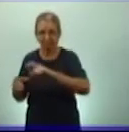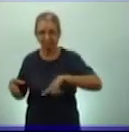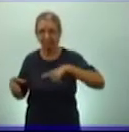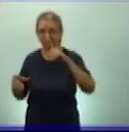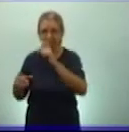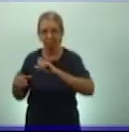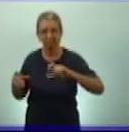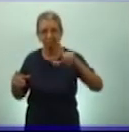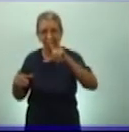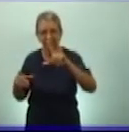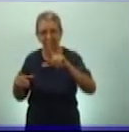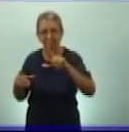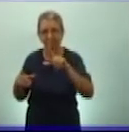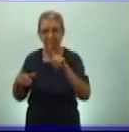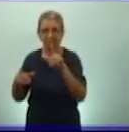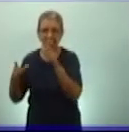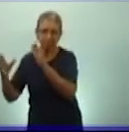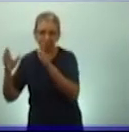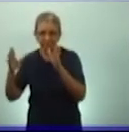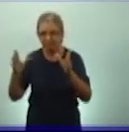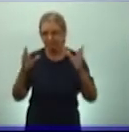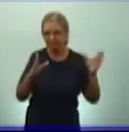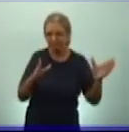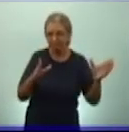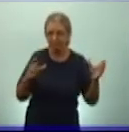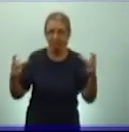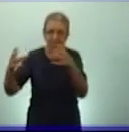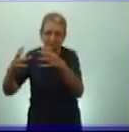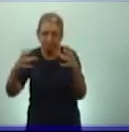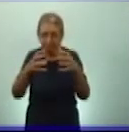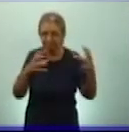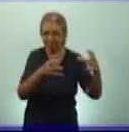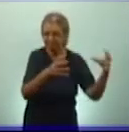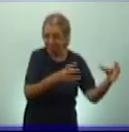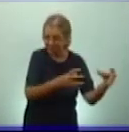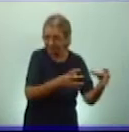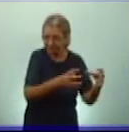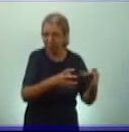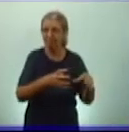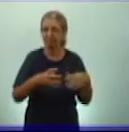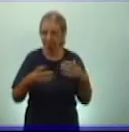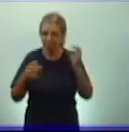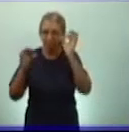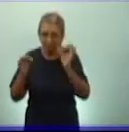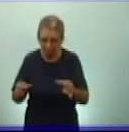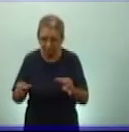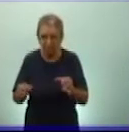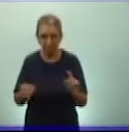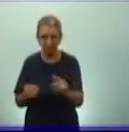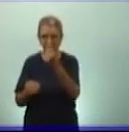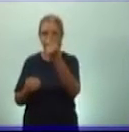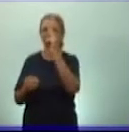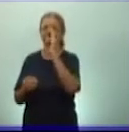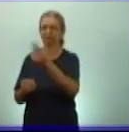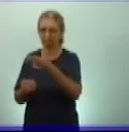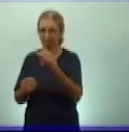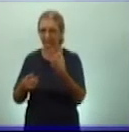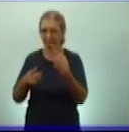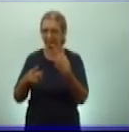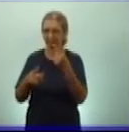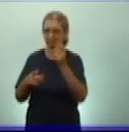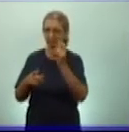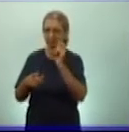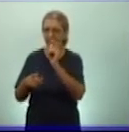todas, no importa el sistema social que sea, pero en todas esas sociedades que se dividen en clases siempre existe una clase dominante o